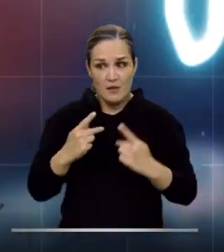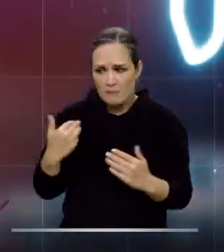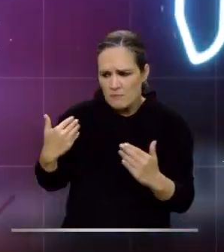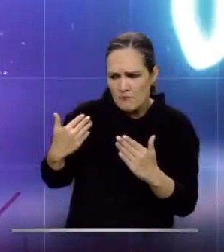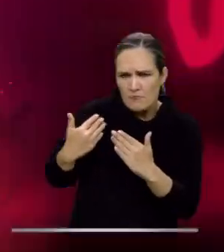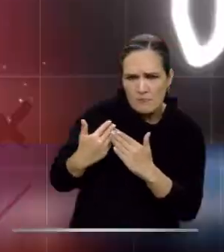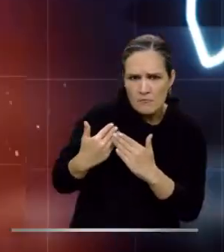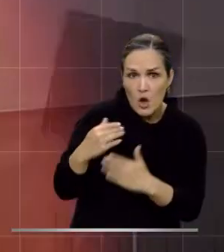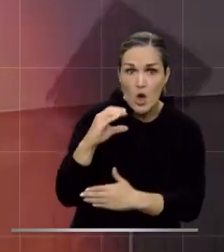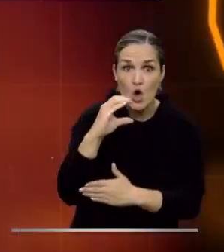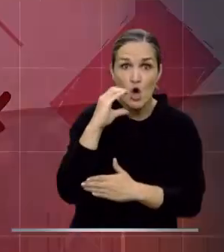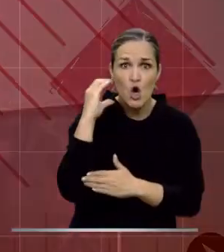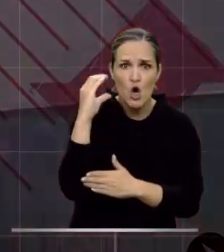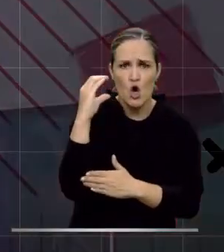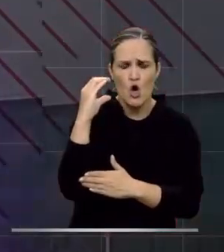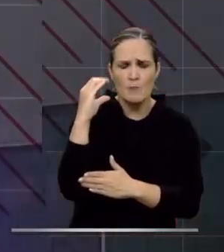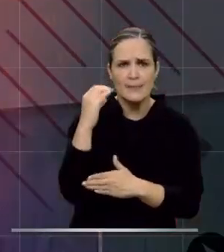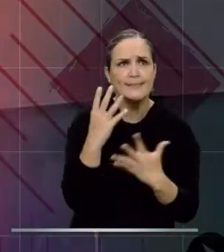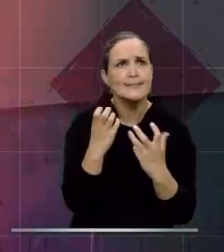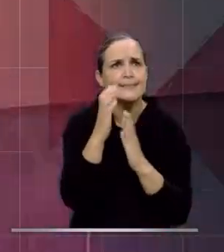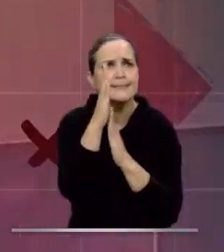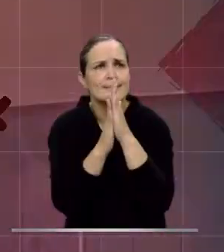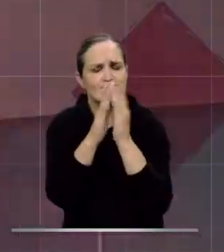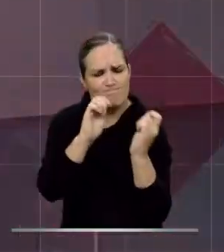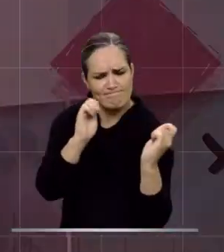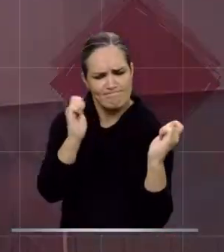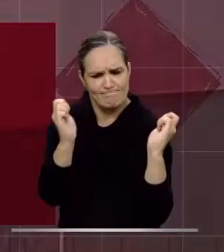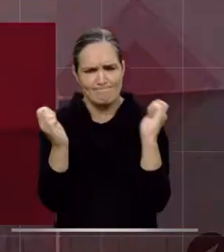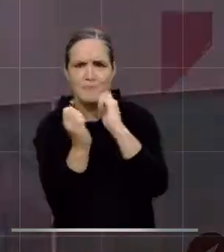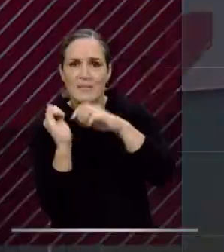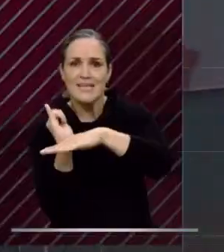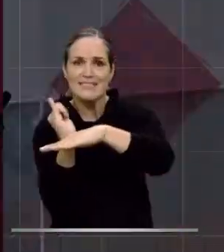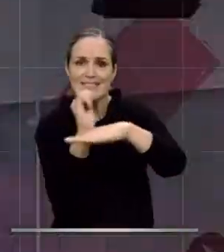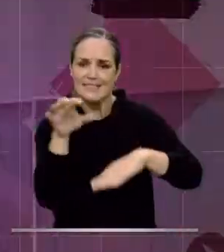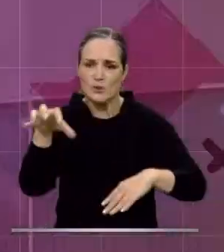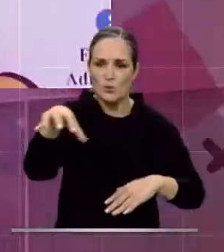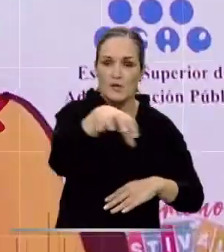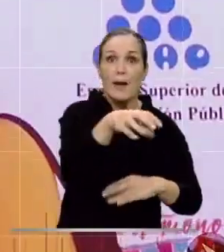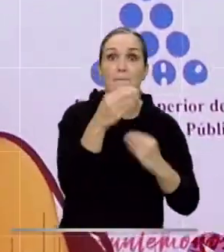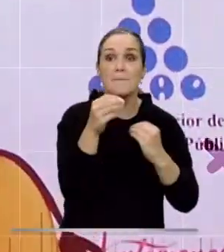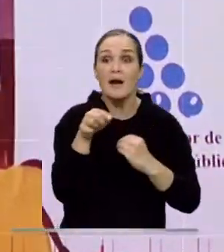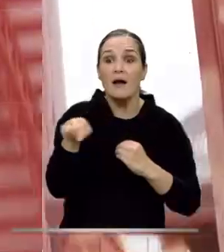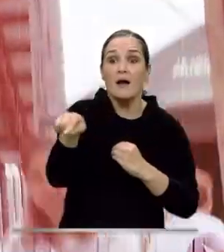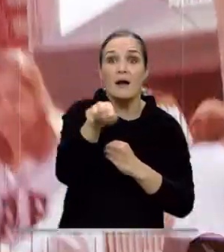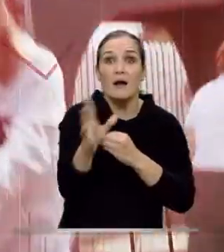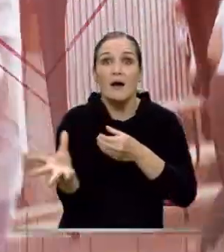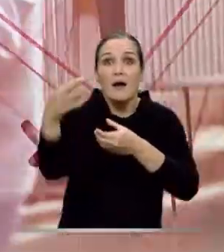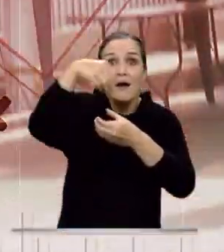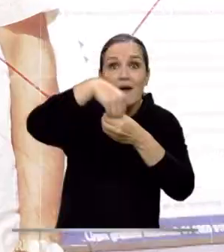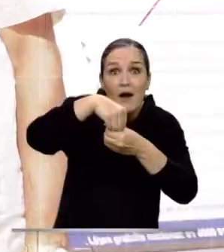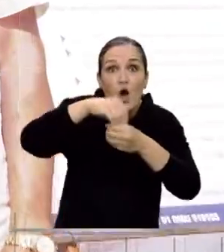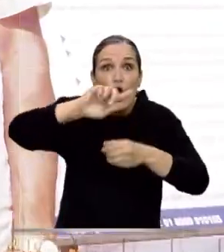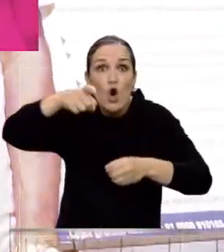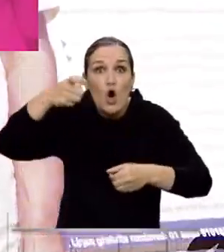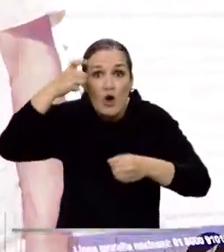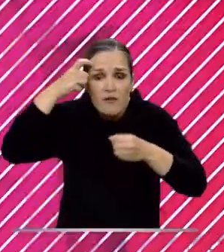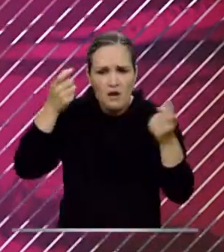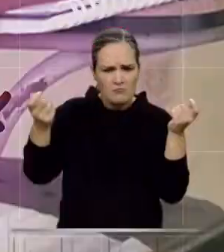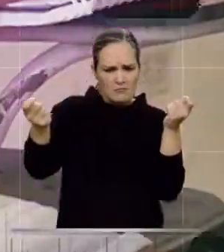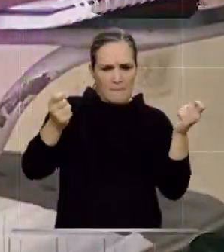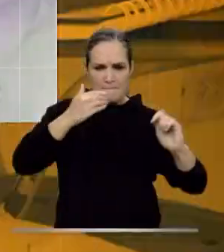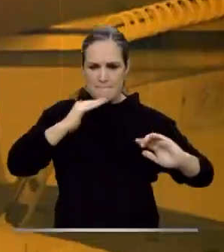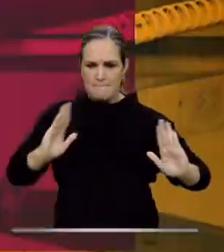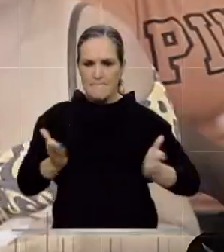emprendido un ambicioso proceso de transformación institucional para fortalecer sus entidades públicas y mejorar la calidad en el